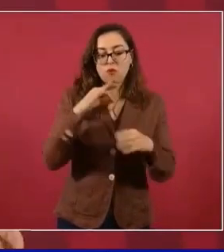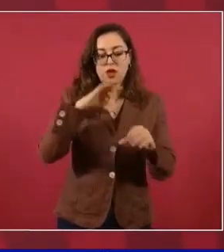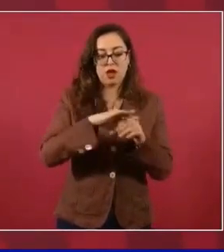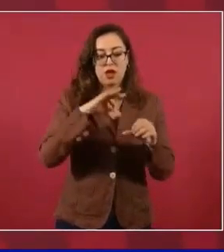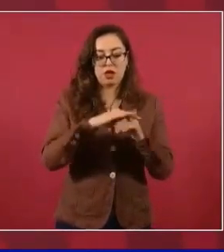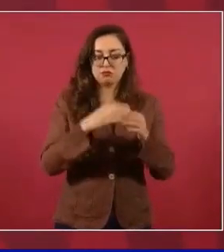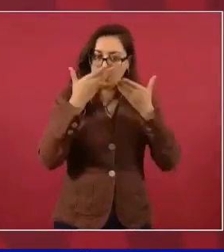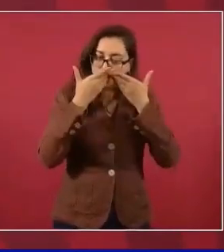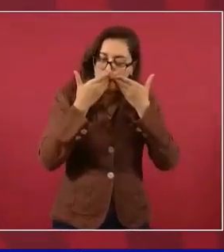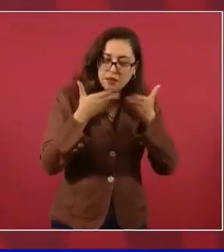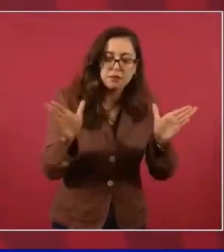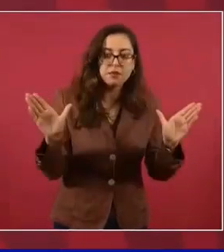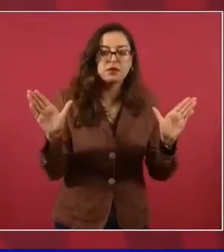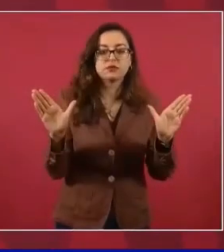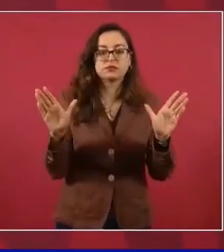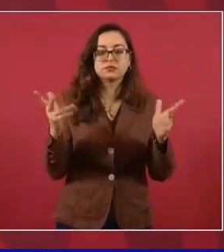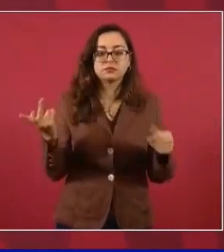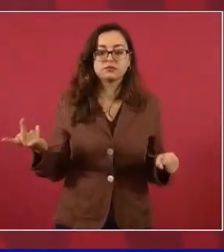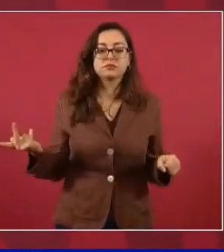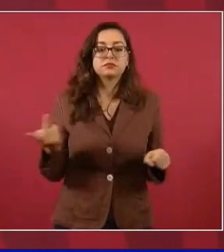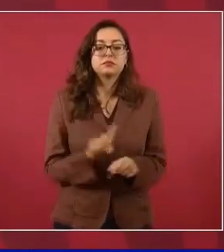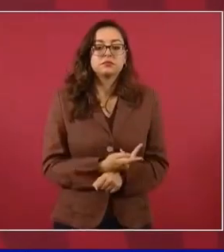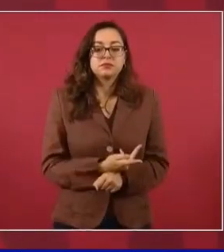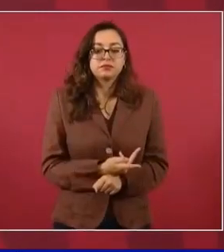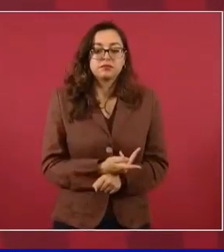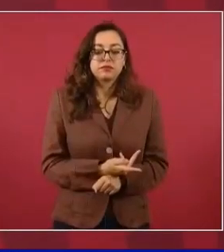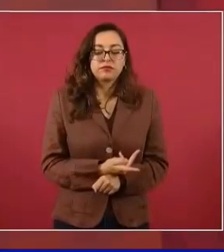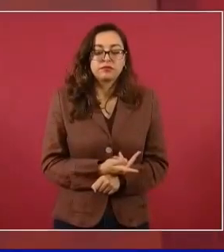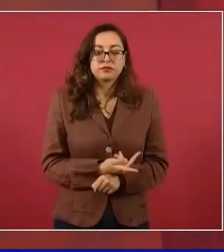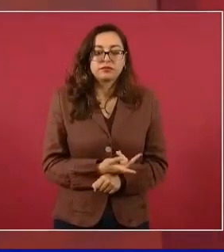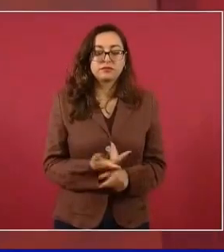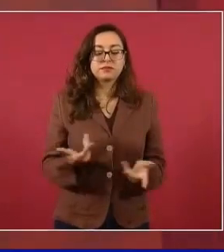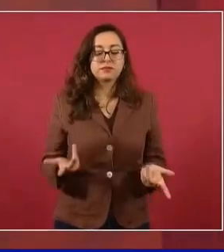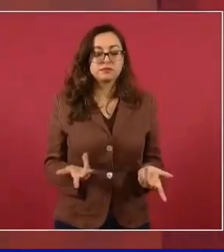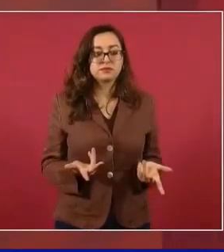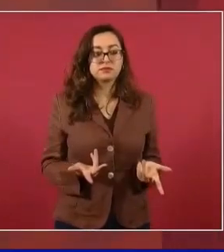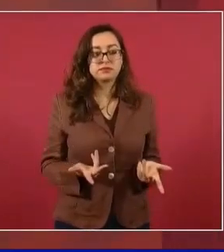en algunos casos quedaron los que venían de tiempo atrás,